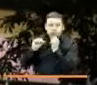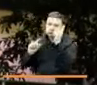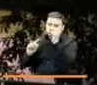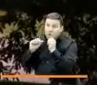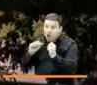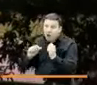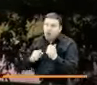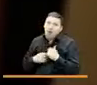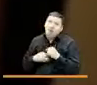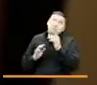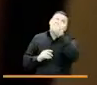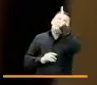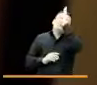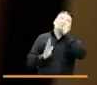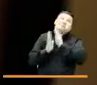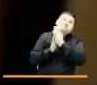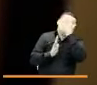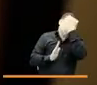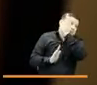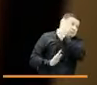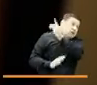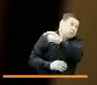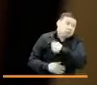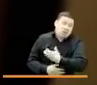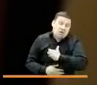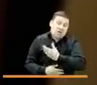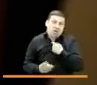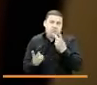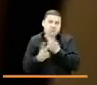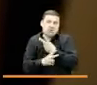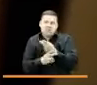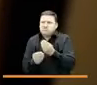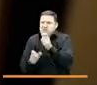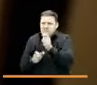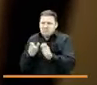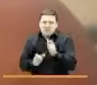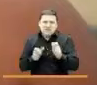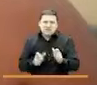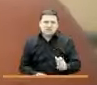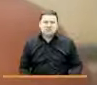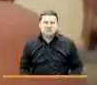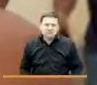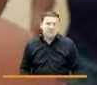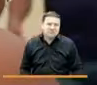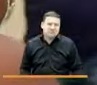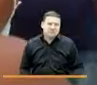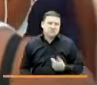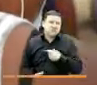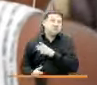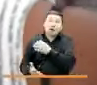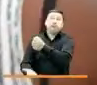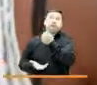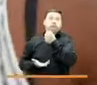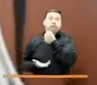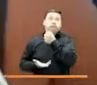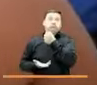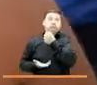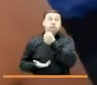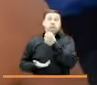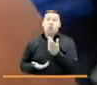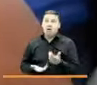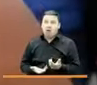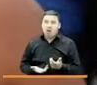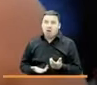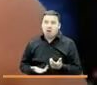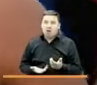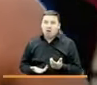Dios sabrá dije yo no sé porque habíamos tanta gente recibí la indemnización yo dije viste ahora yo